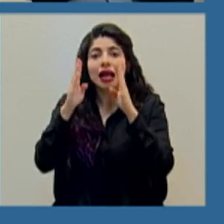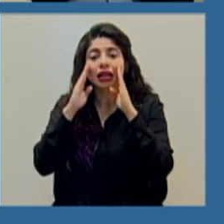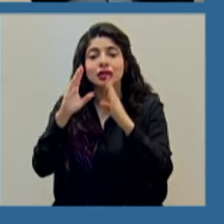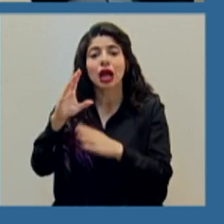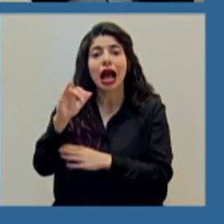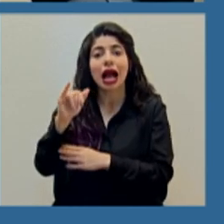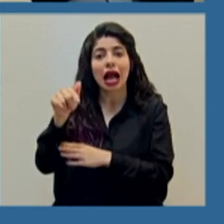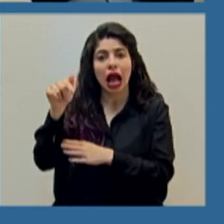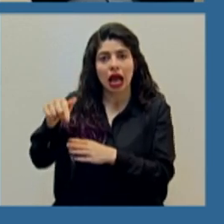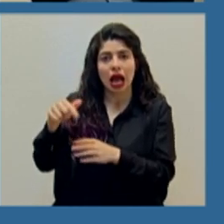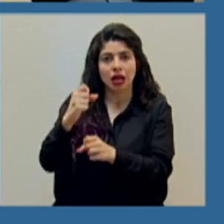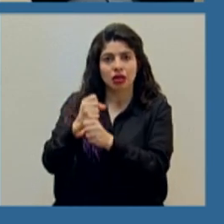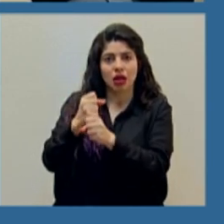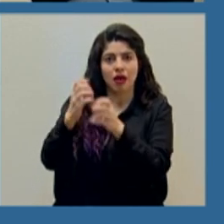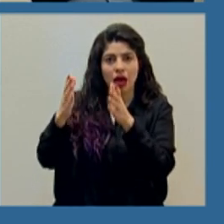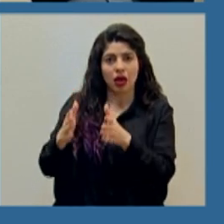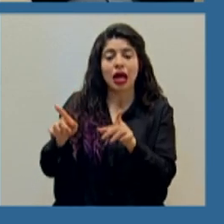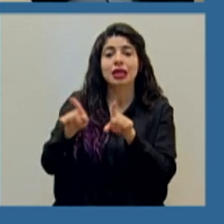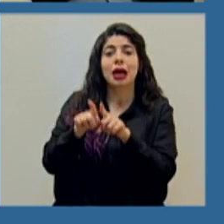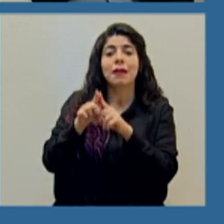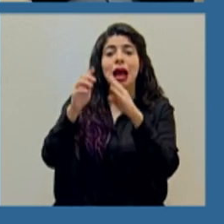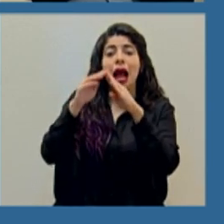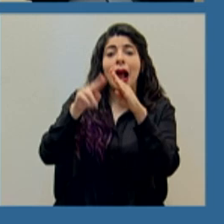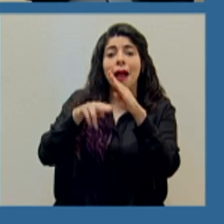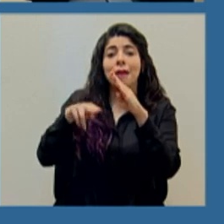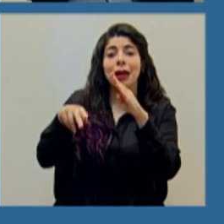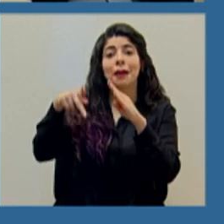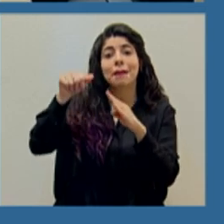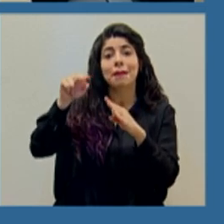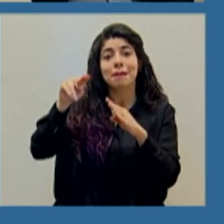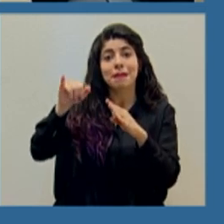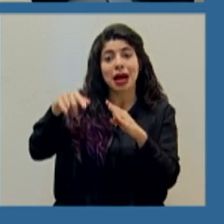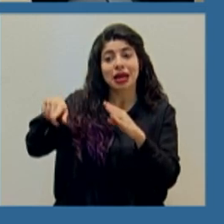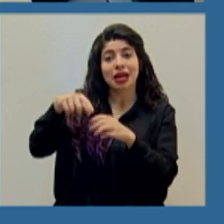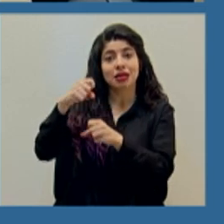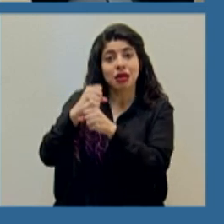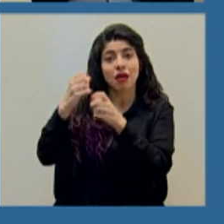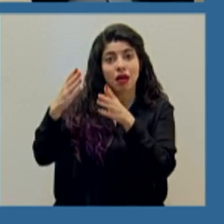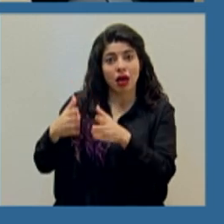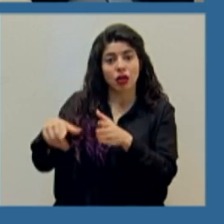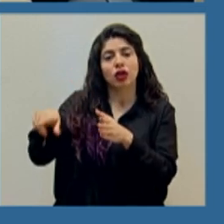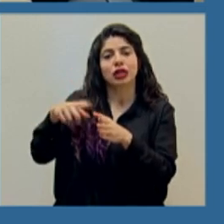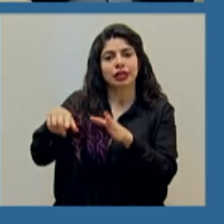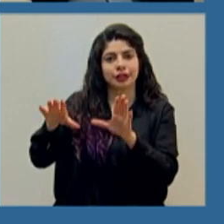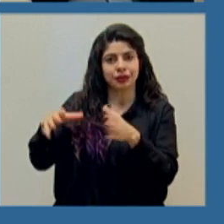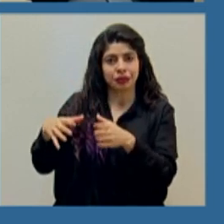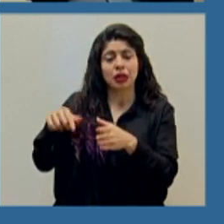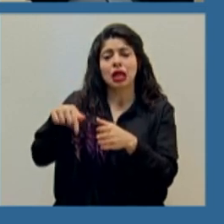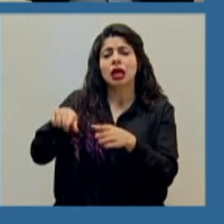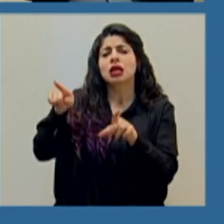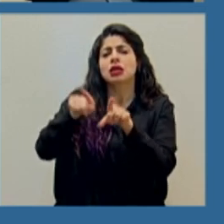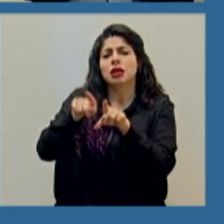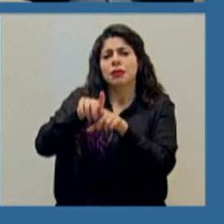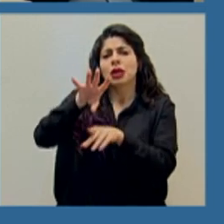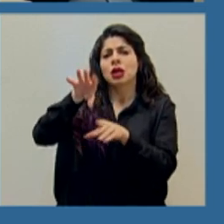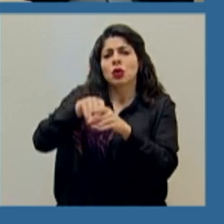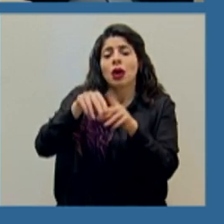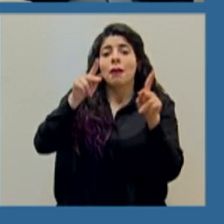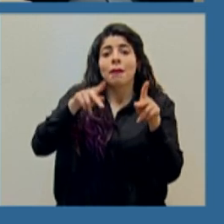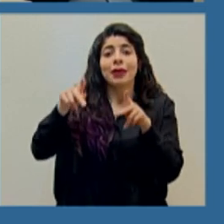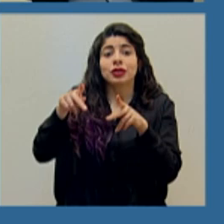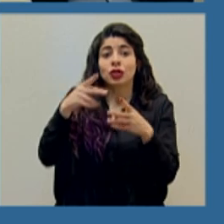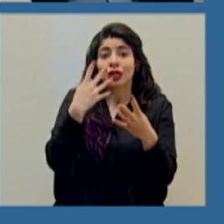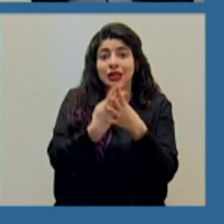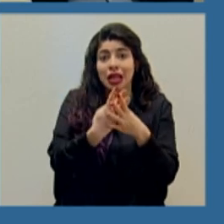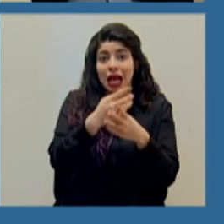CAI y también albergues del Patronato Nacional de la Infancia. De igual forma, estarán incluidas las personas privadas de